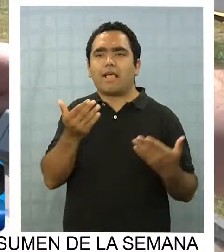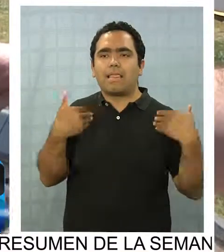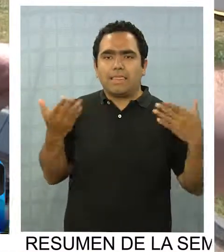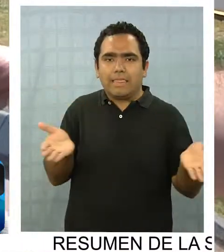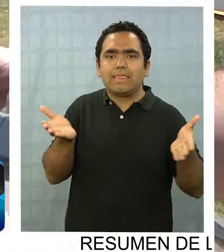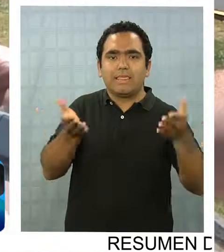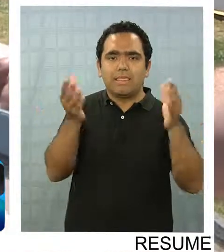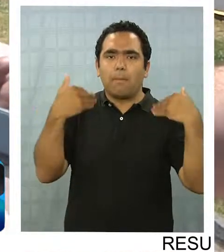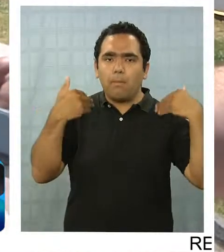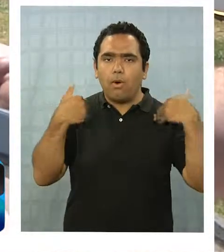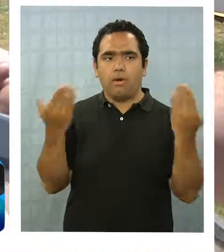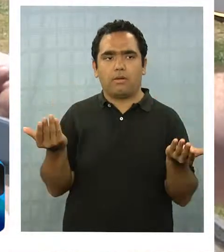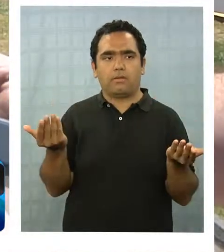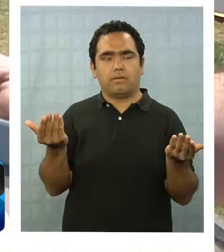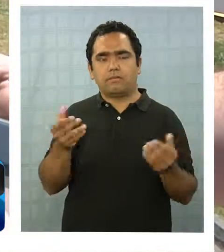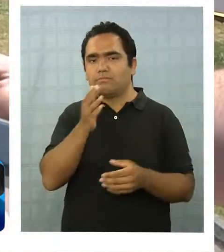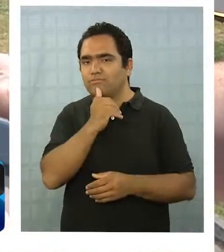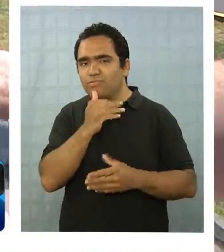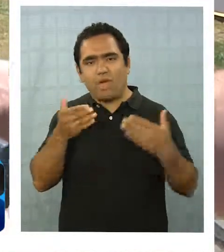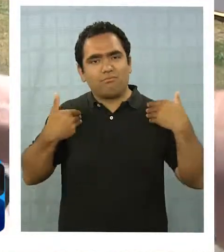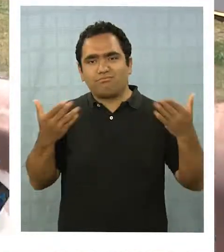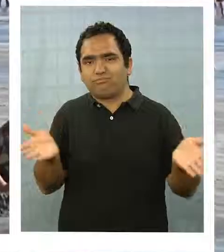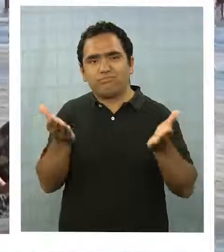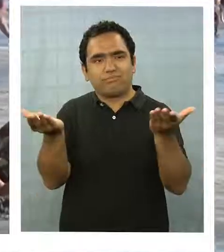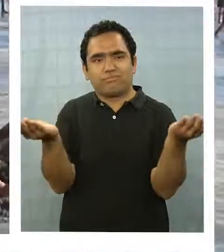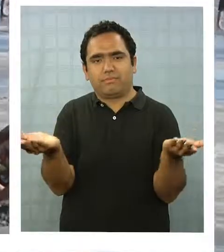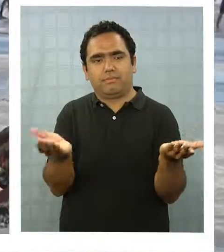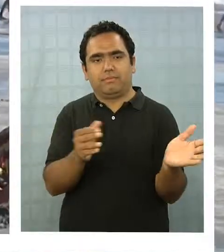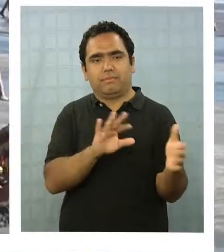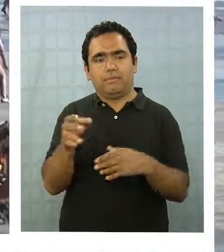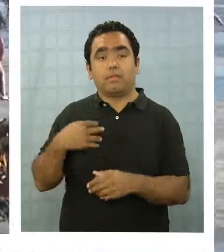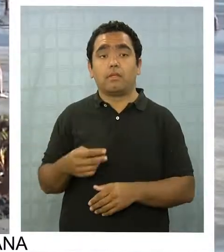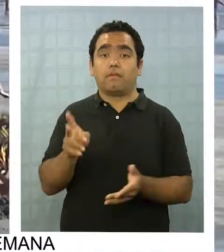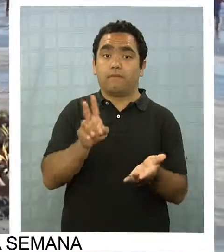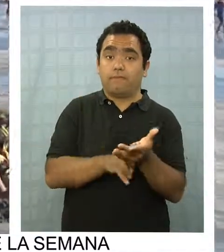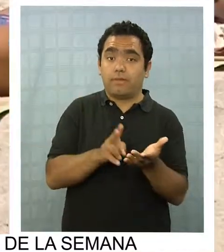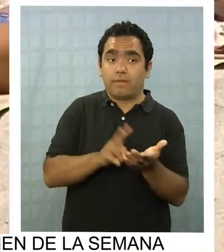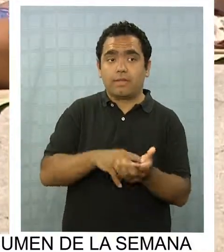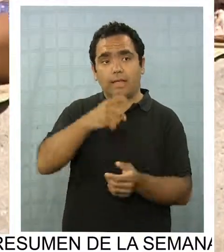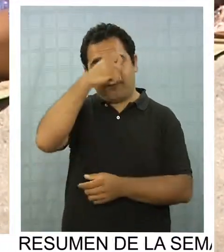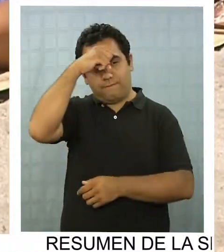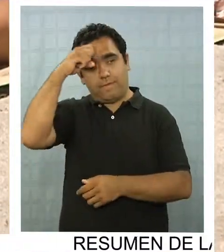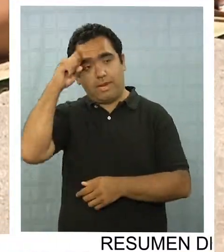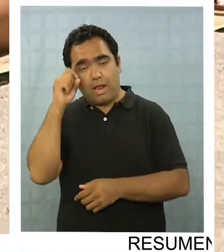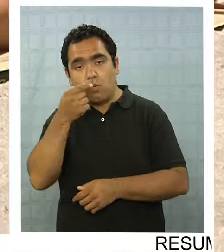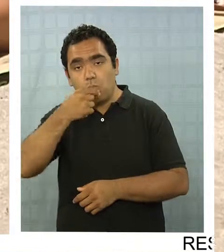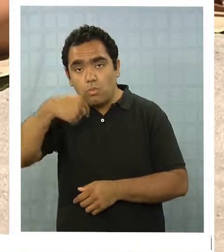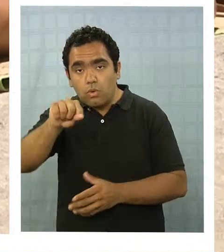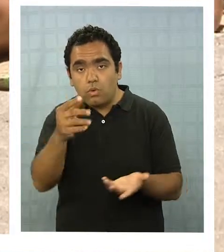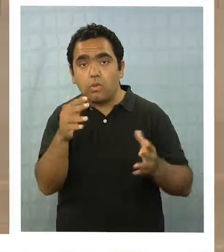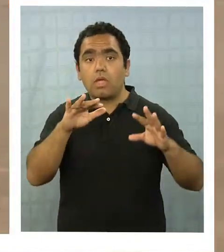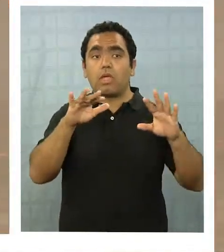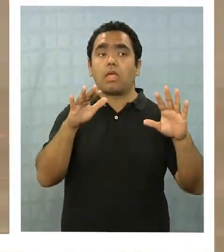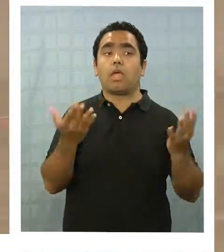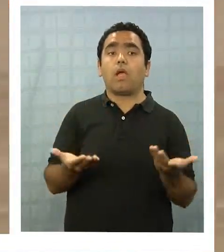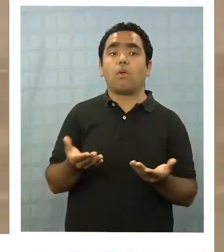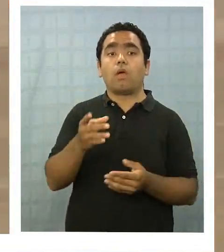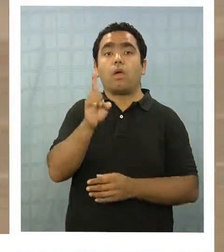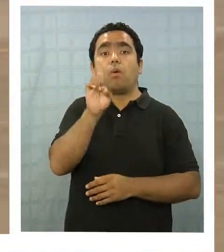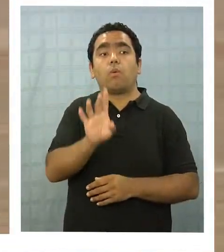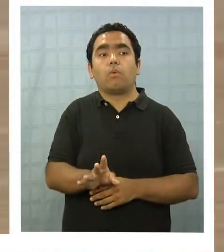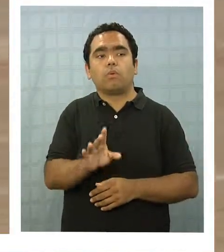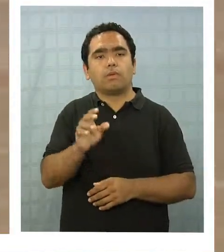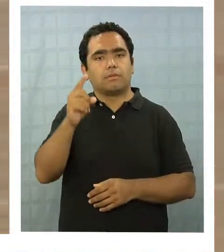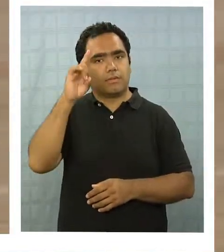zona, no se potencia nada. Lo cierto es que se viene el verano y por ahora lo único que suena es la